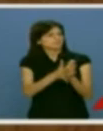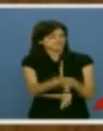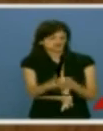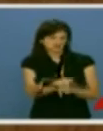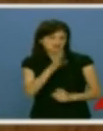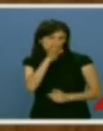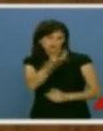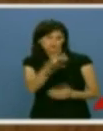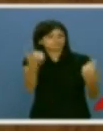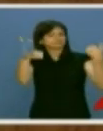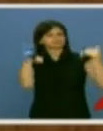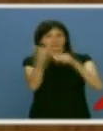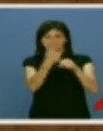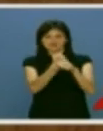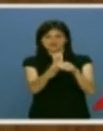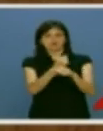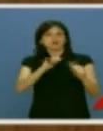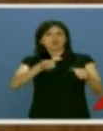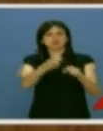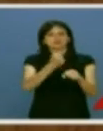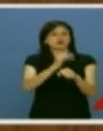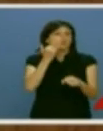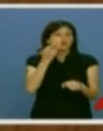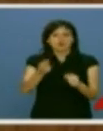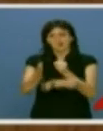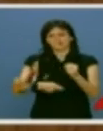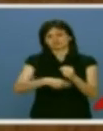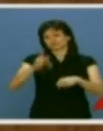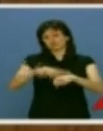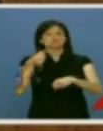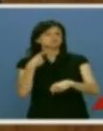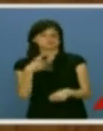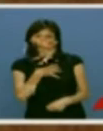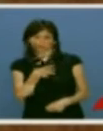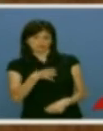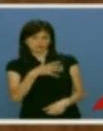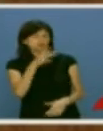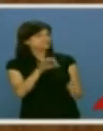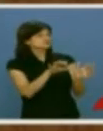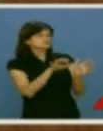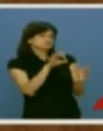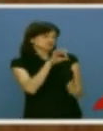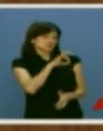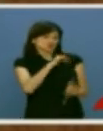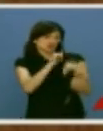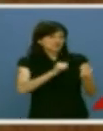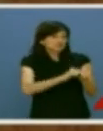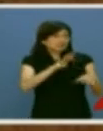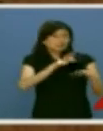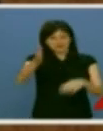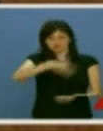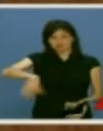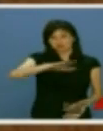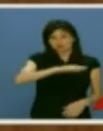del empleo y que trabaje ya en julio y agosto porque no hay tiempo que perder. Señor Herrera, todos tenemos parte de culpa en lo que ha ocurrido en este país.